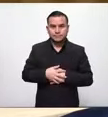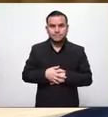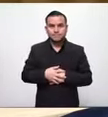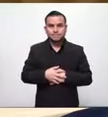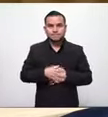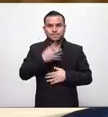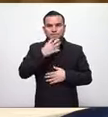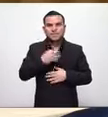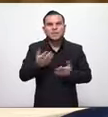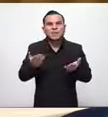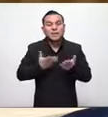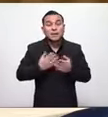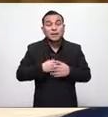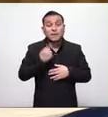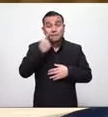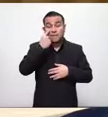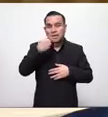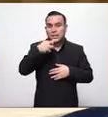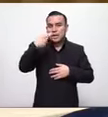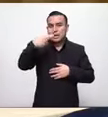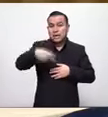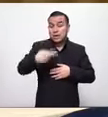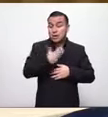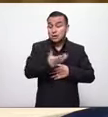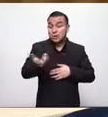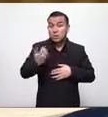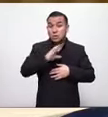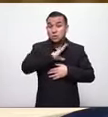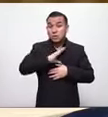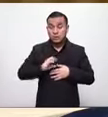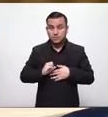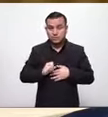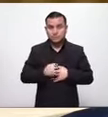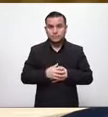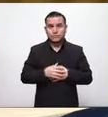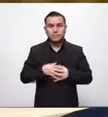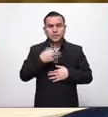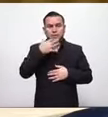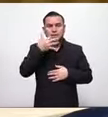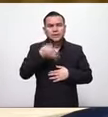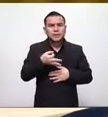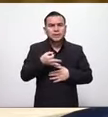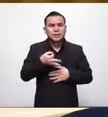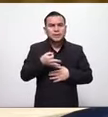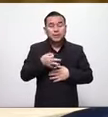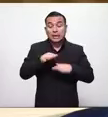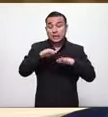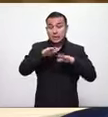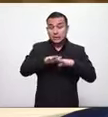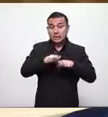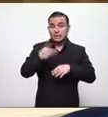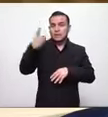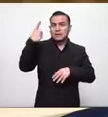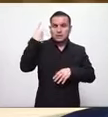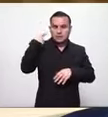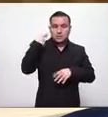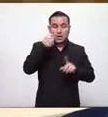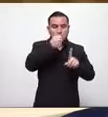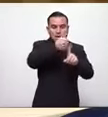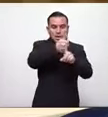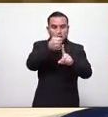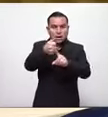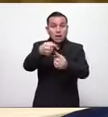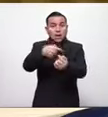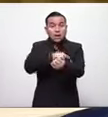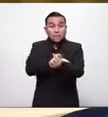donde estamos escuchando la realidad de nuestro país quiero agradecer a los señores directores que nos